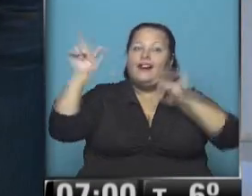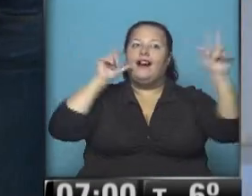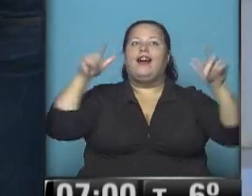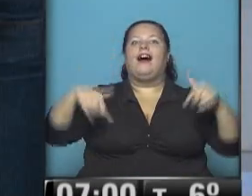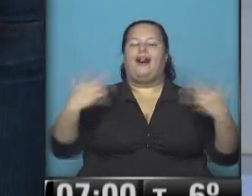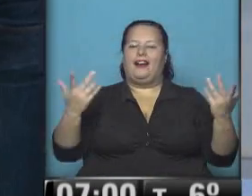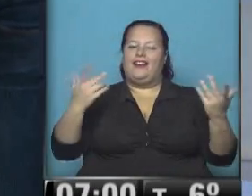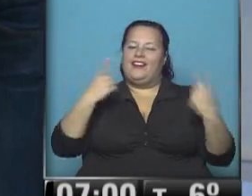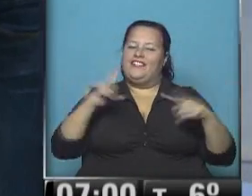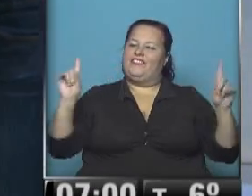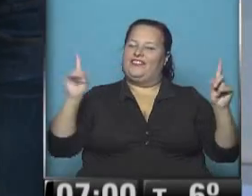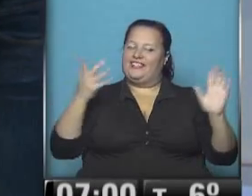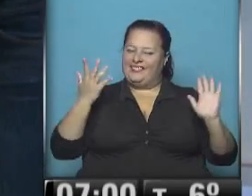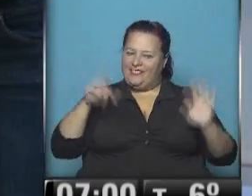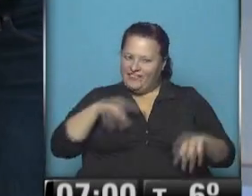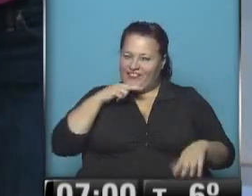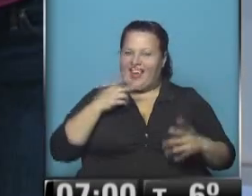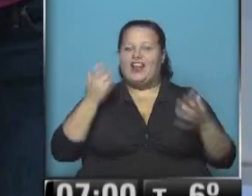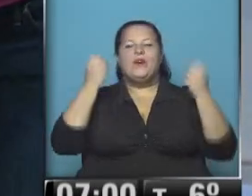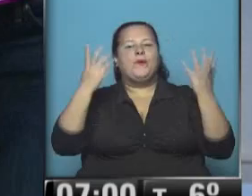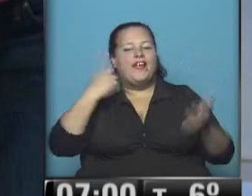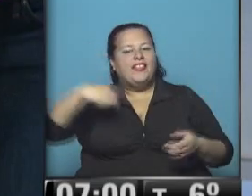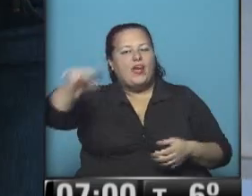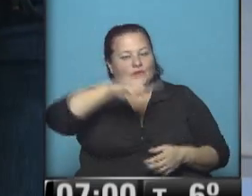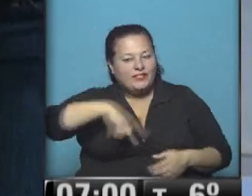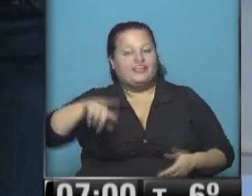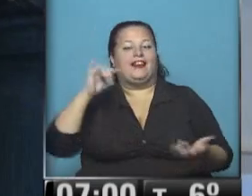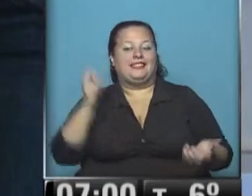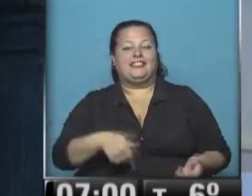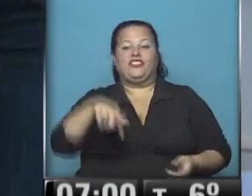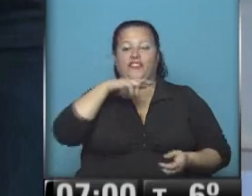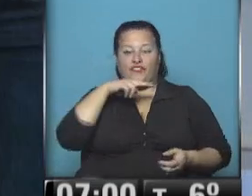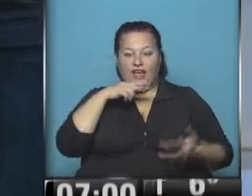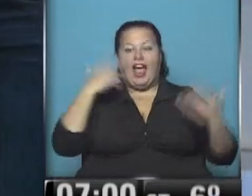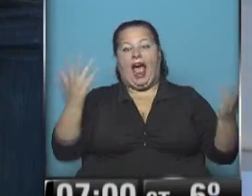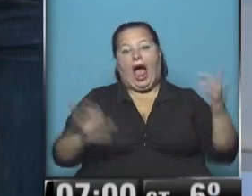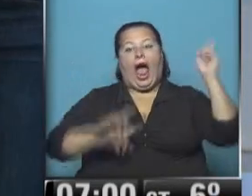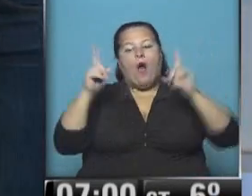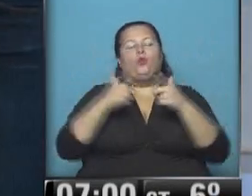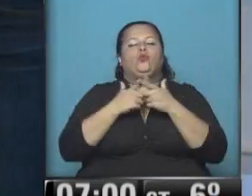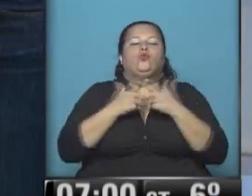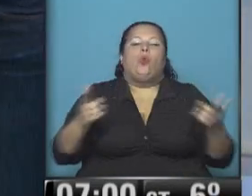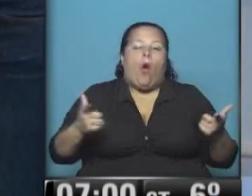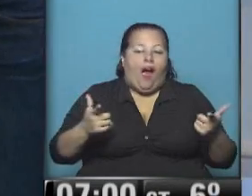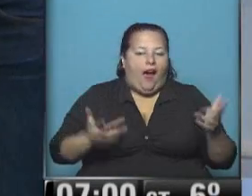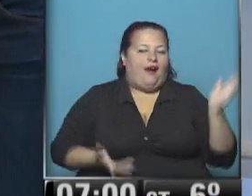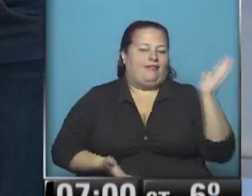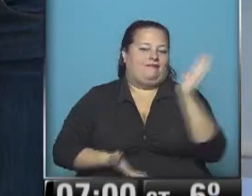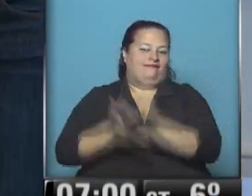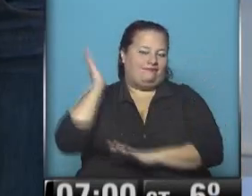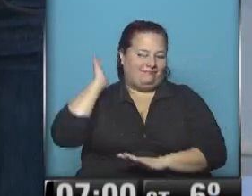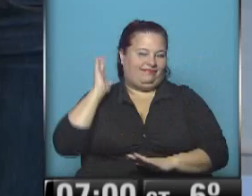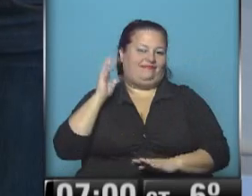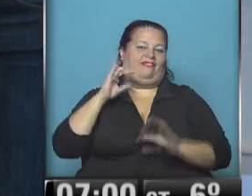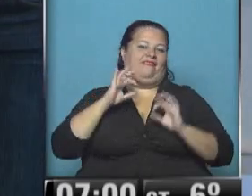hoy tiene otra entonación. Muy buen día, buen día a ustedes. Sí, es viernes y claro, algunos suertudos tienen la fortuna de